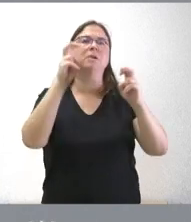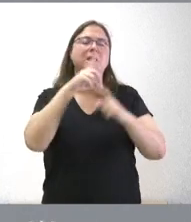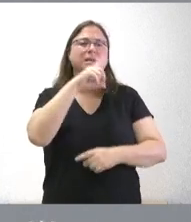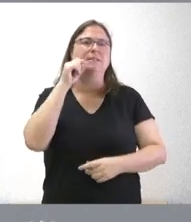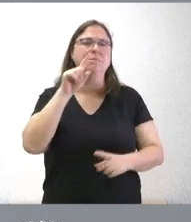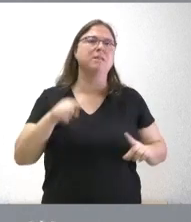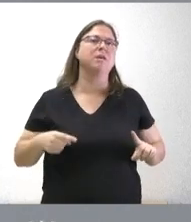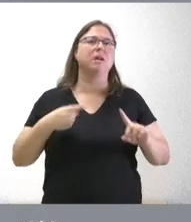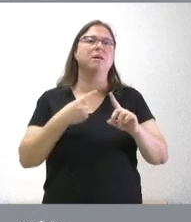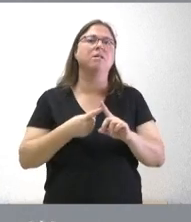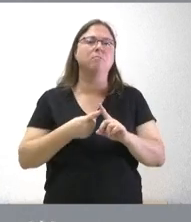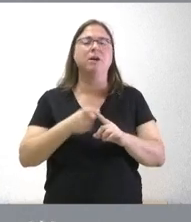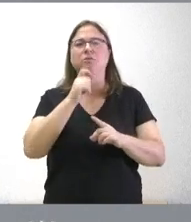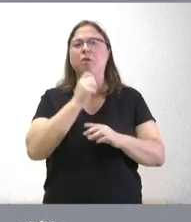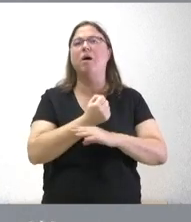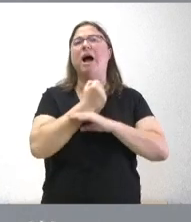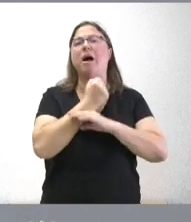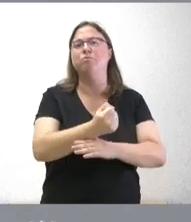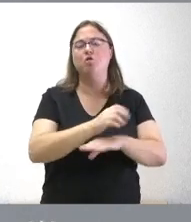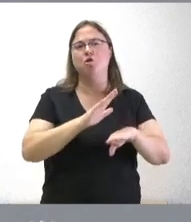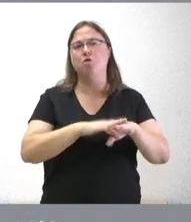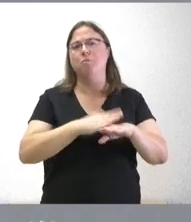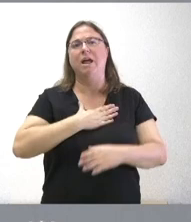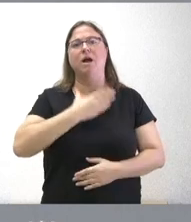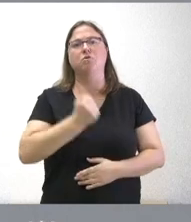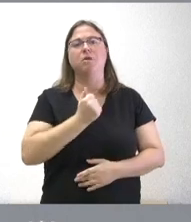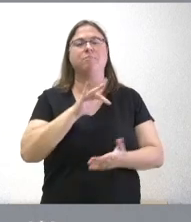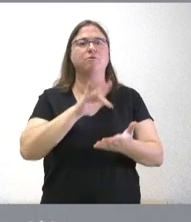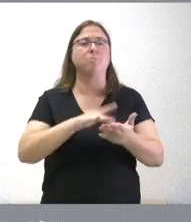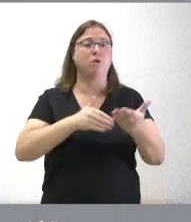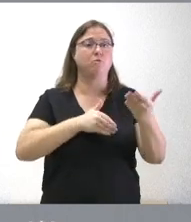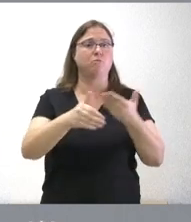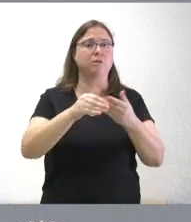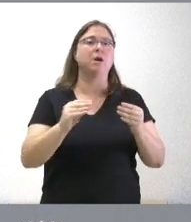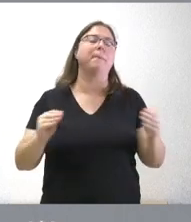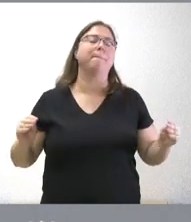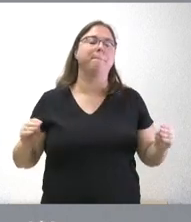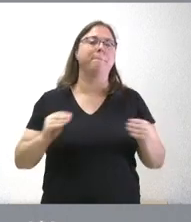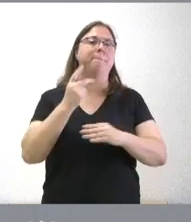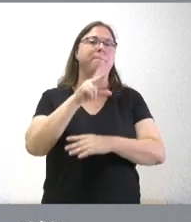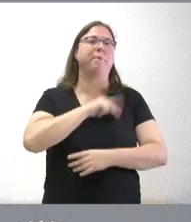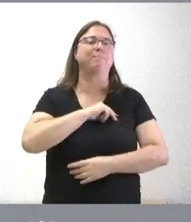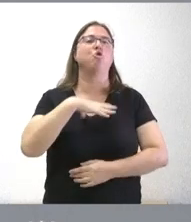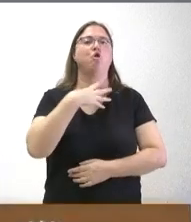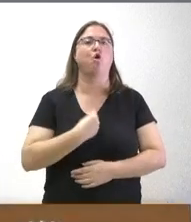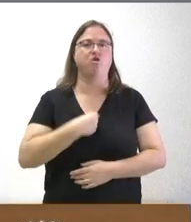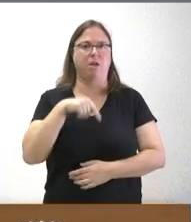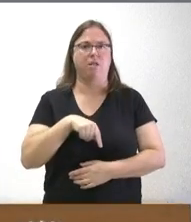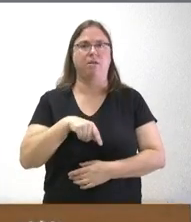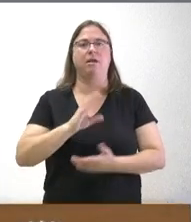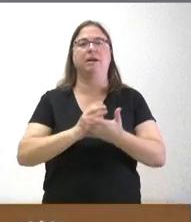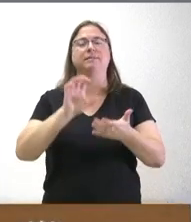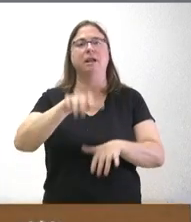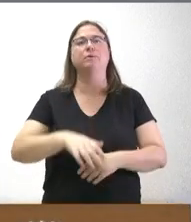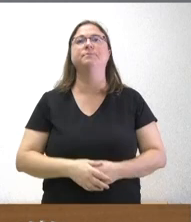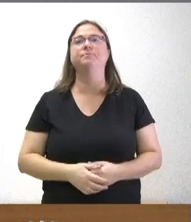sino también lo que hemos anunciado de apoyo al ayuntamiento en la celebración de la próxima edición de los premios Goya en nuestra comunidad autónoma Buenos días